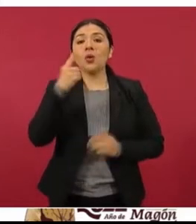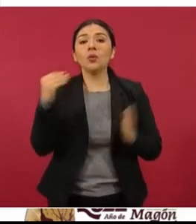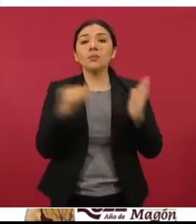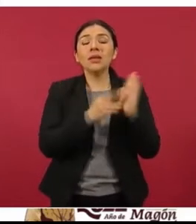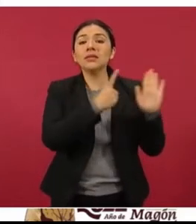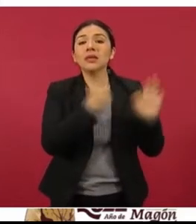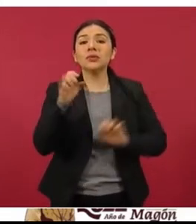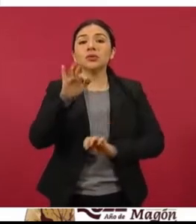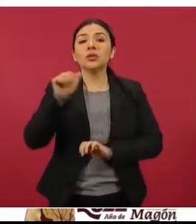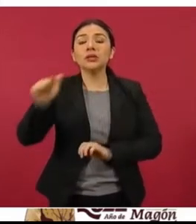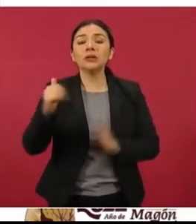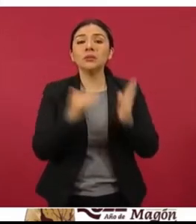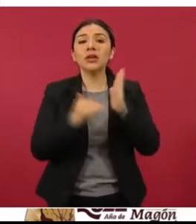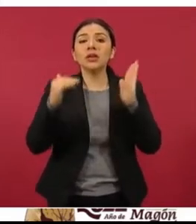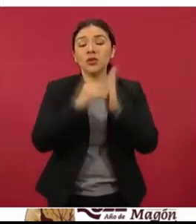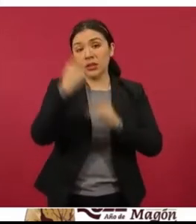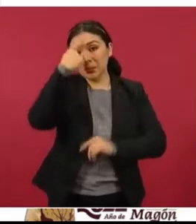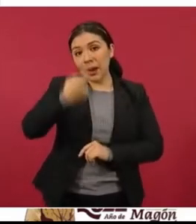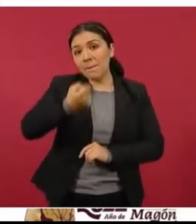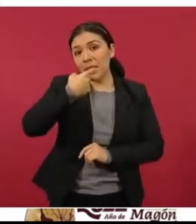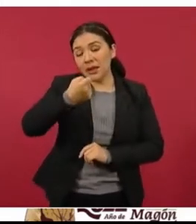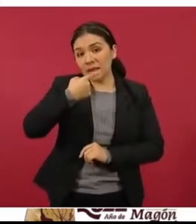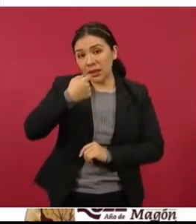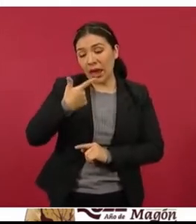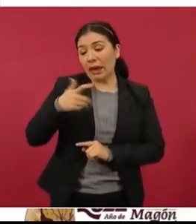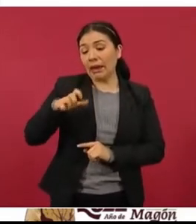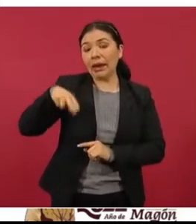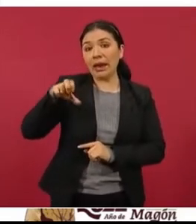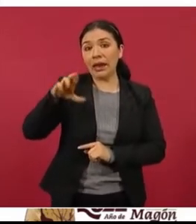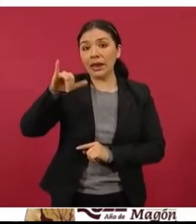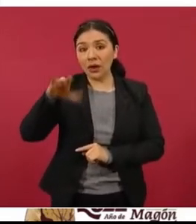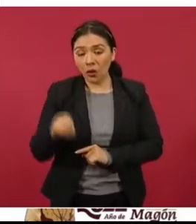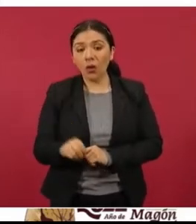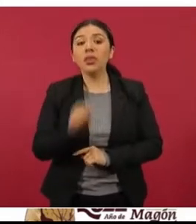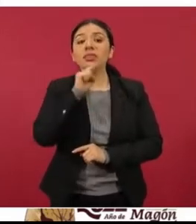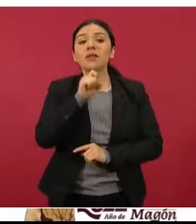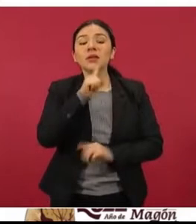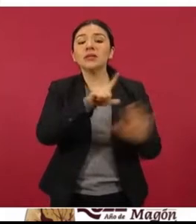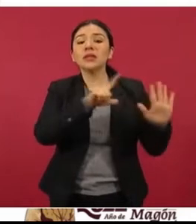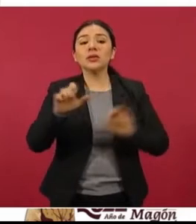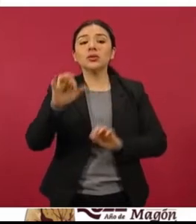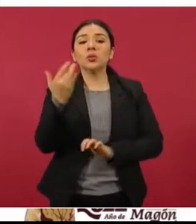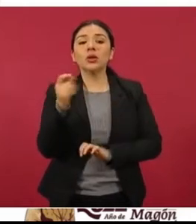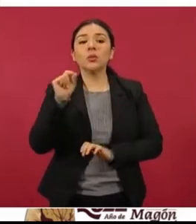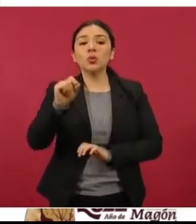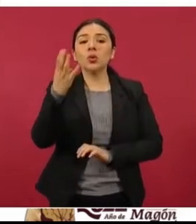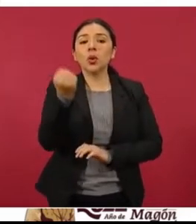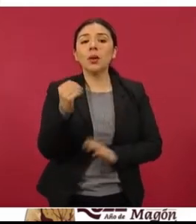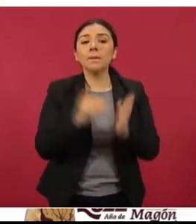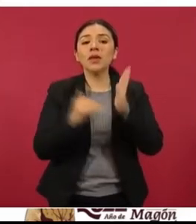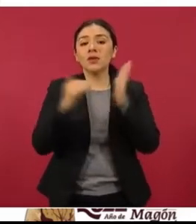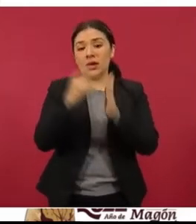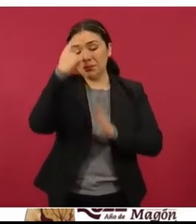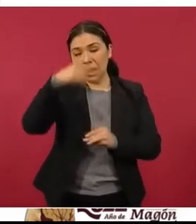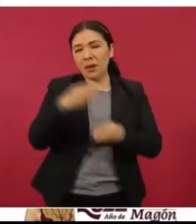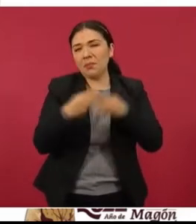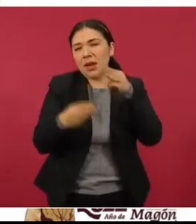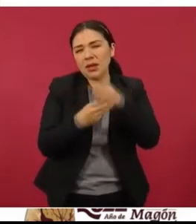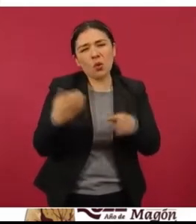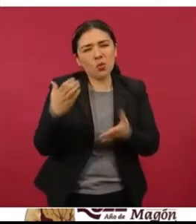de medicamentos genéricos, 750.9 millones de material de curación,